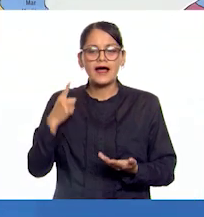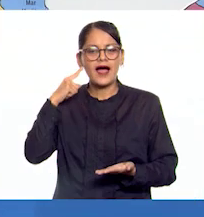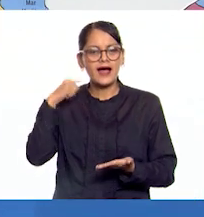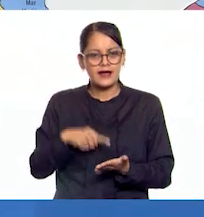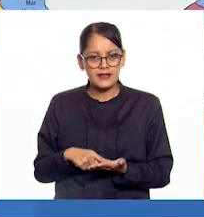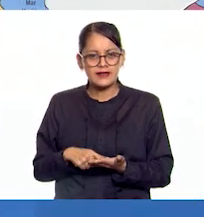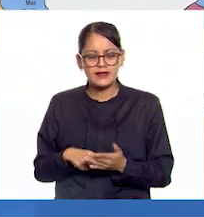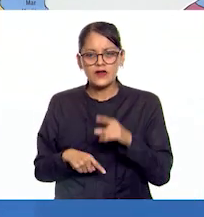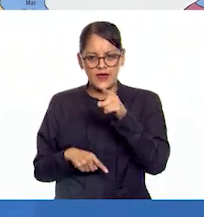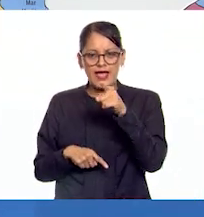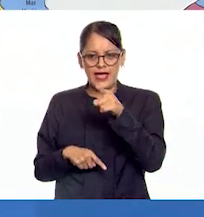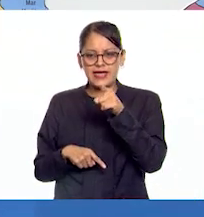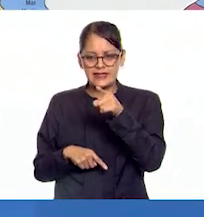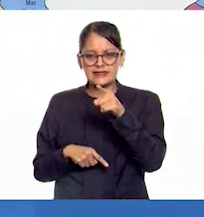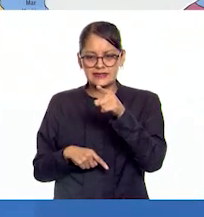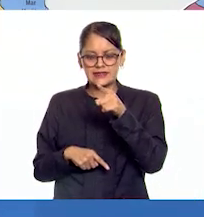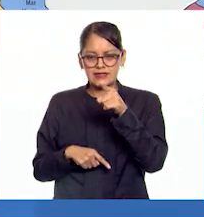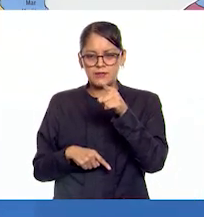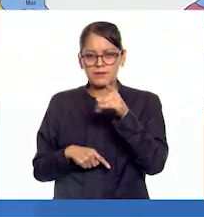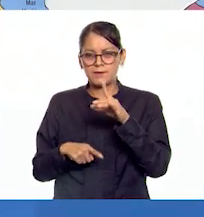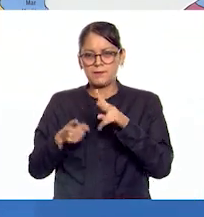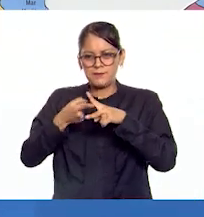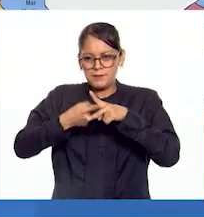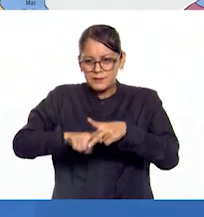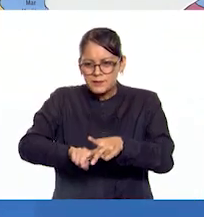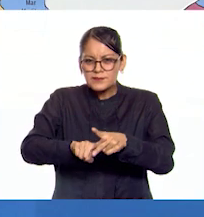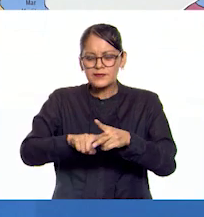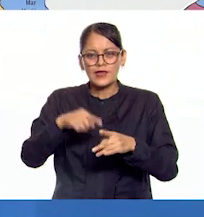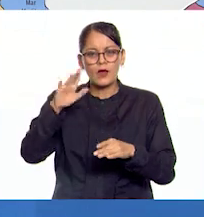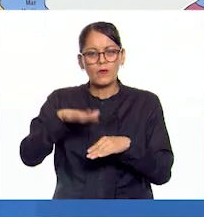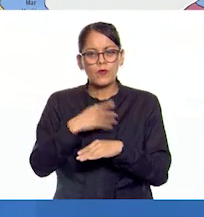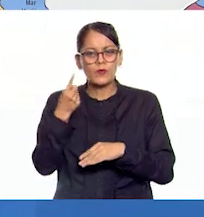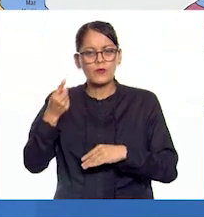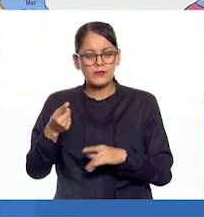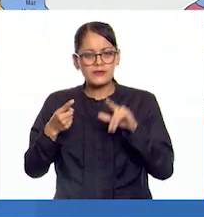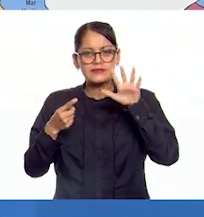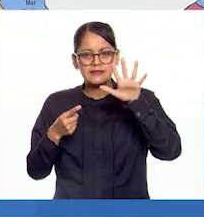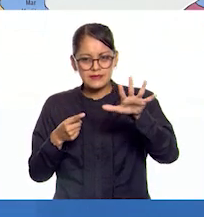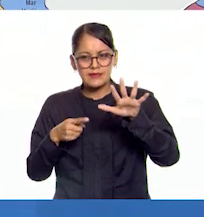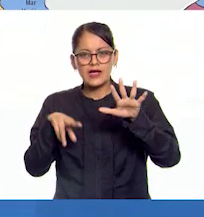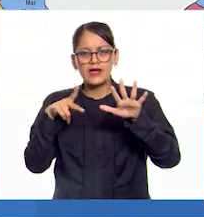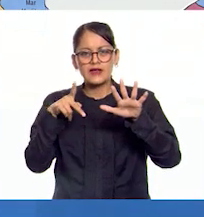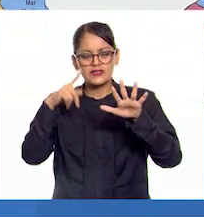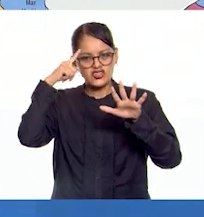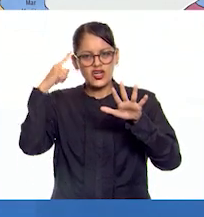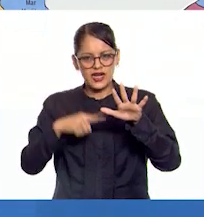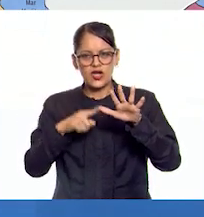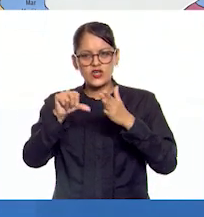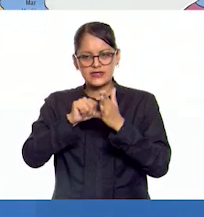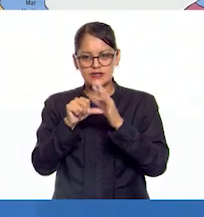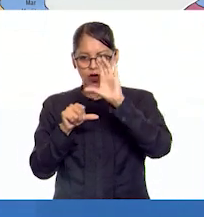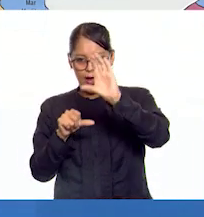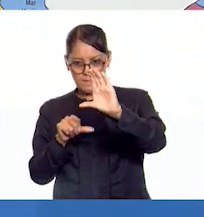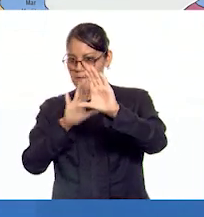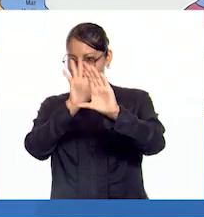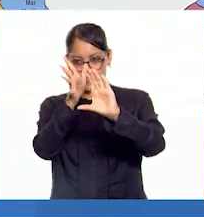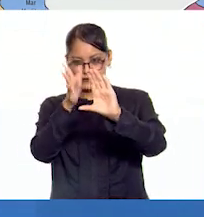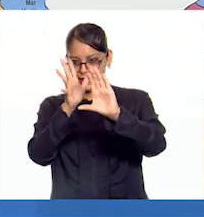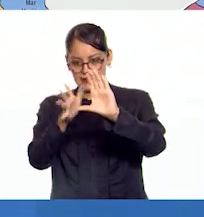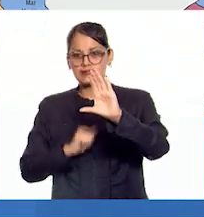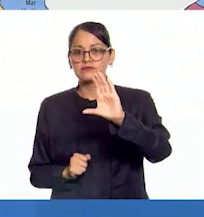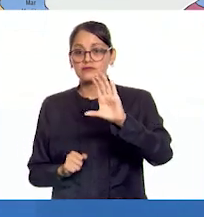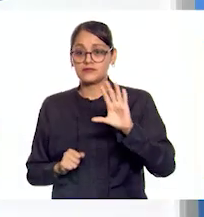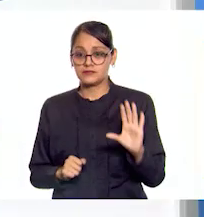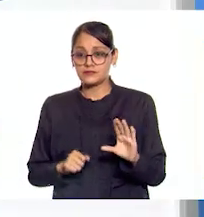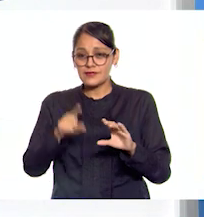esta fue la parte central de Bizancio por lo que se va a quedar en el centro de mi mapa. Esta va a ser la